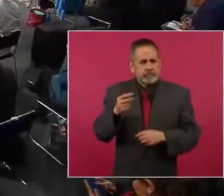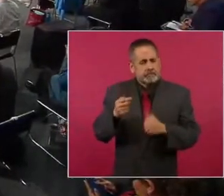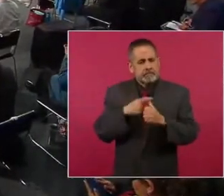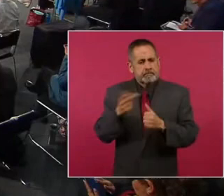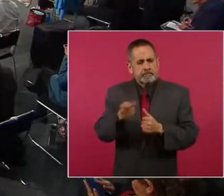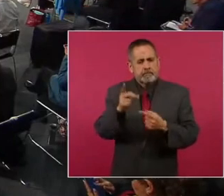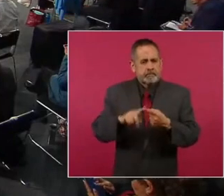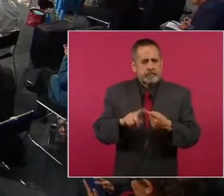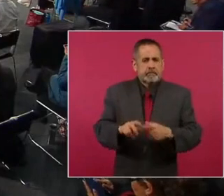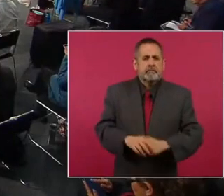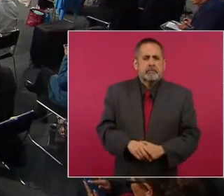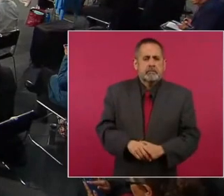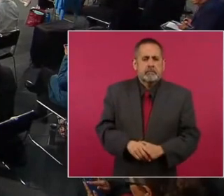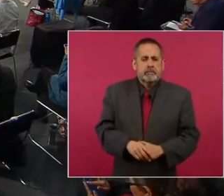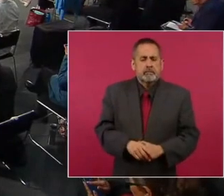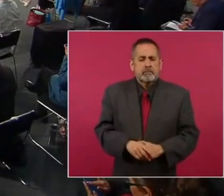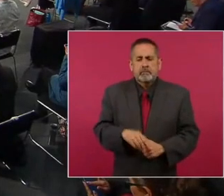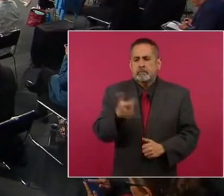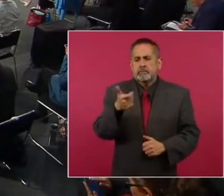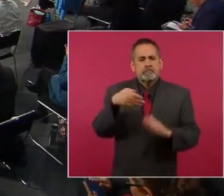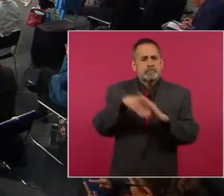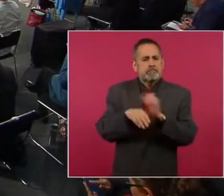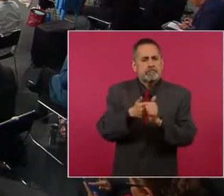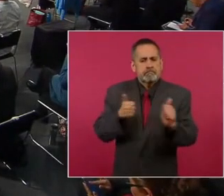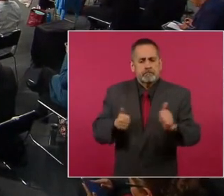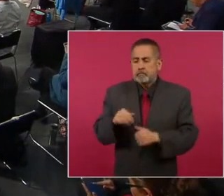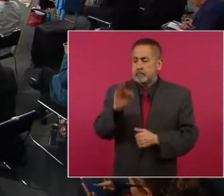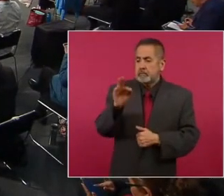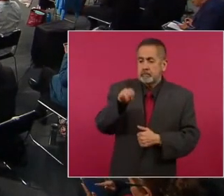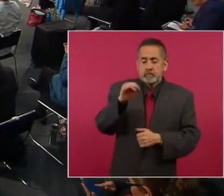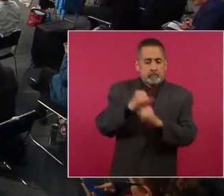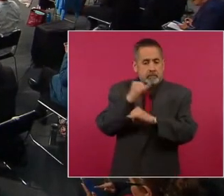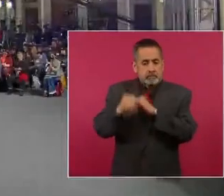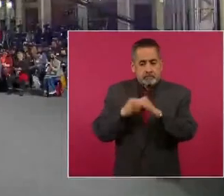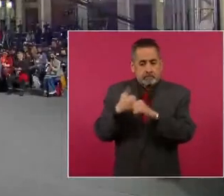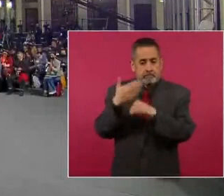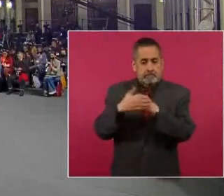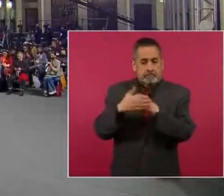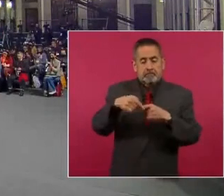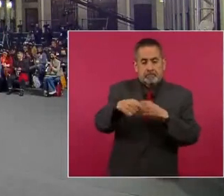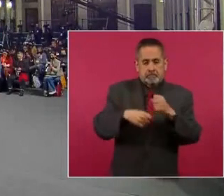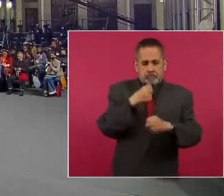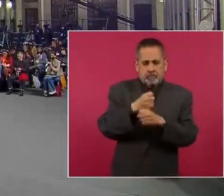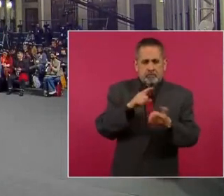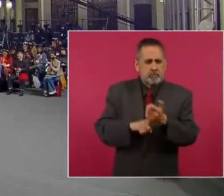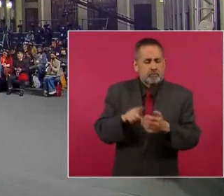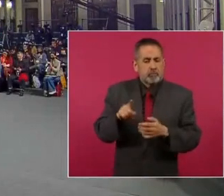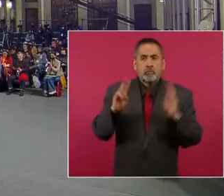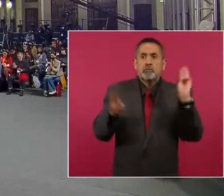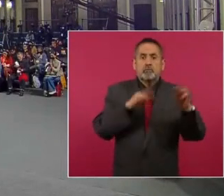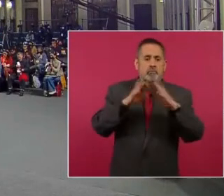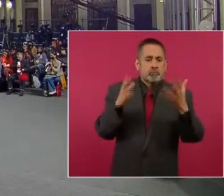es de la rescisión económica es el fondo monetario internacional prevé un año duro y un tercio de la economía mundial